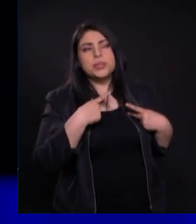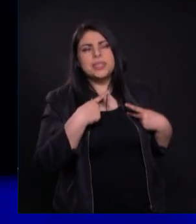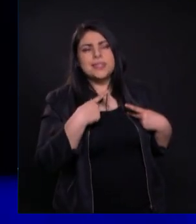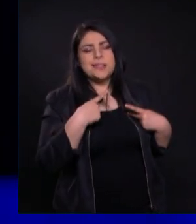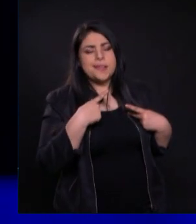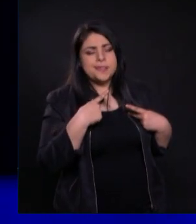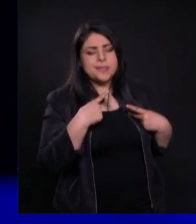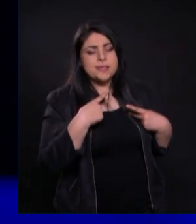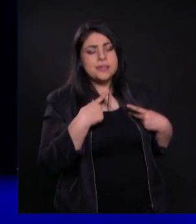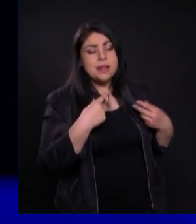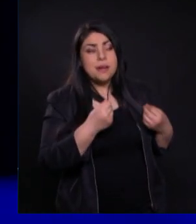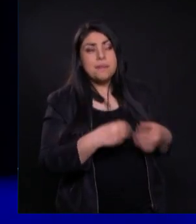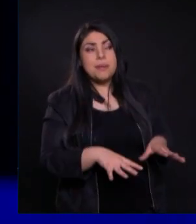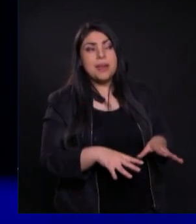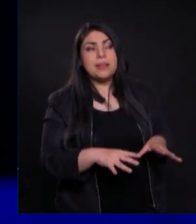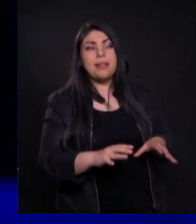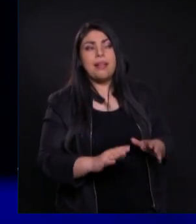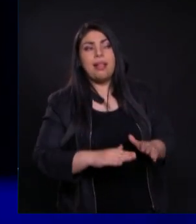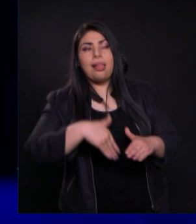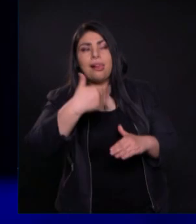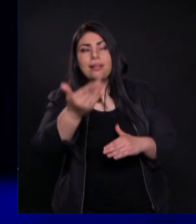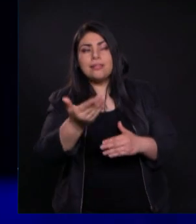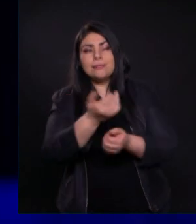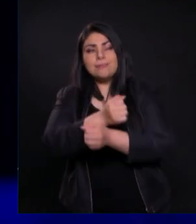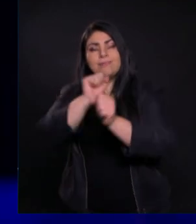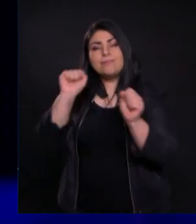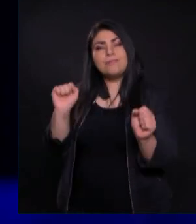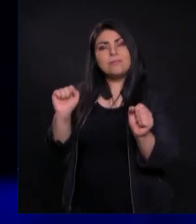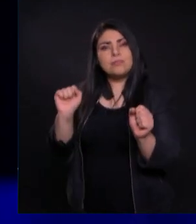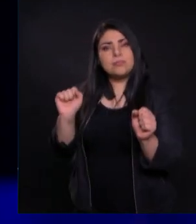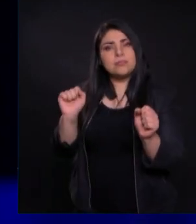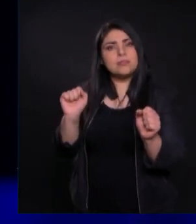Ese es un Principio Clave